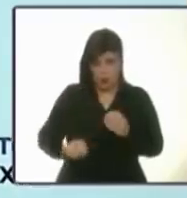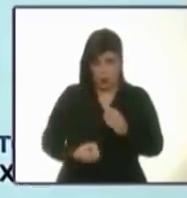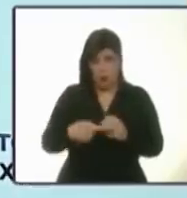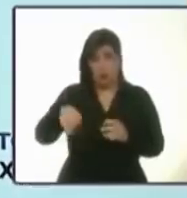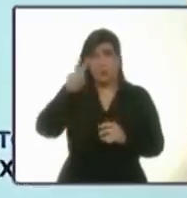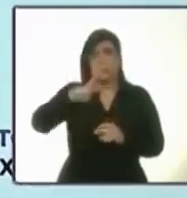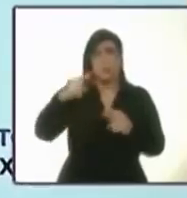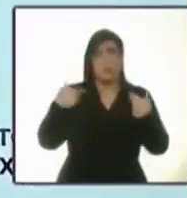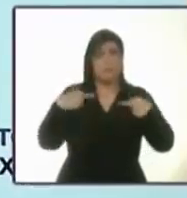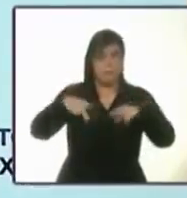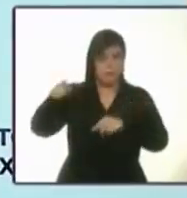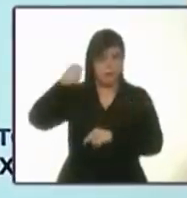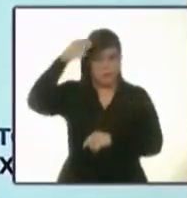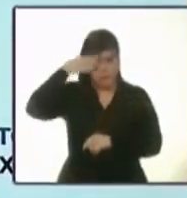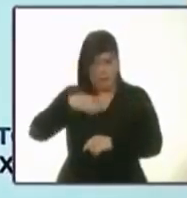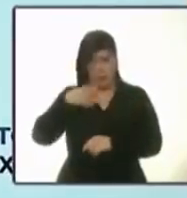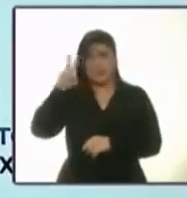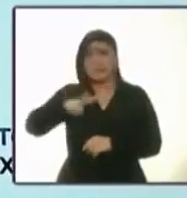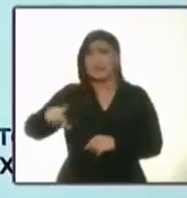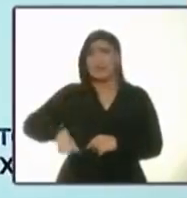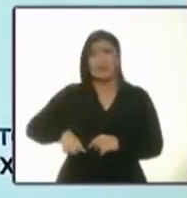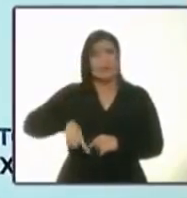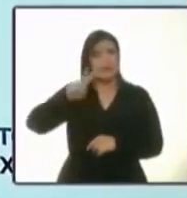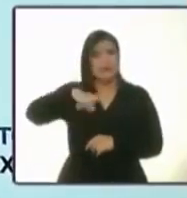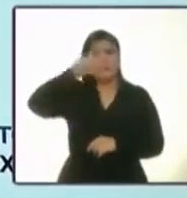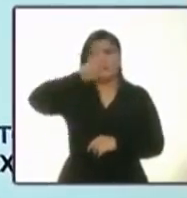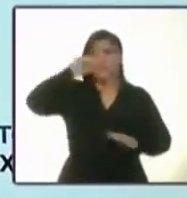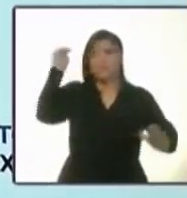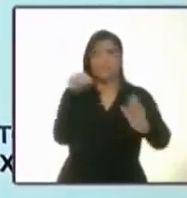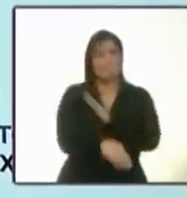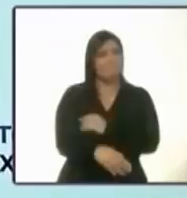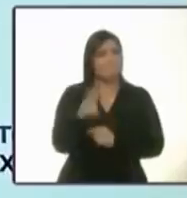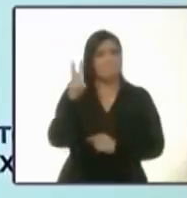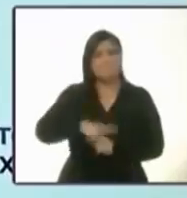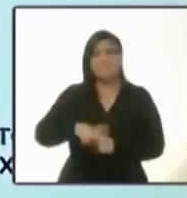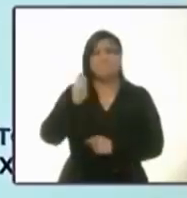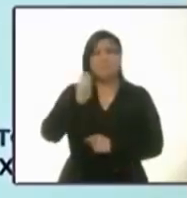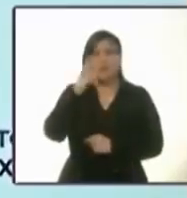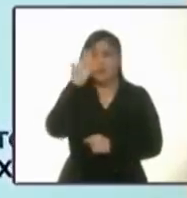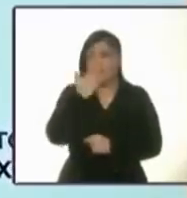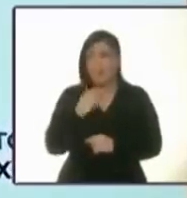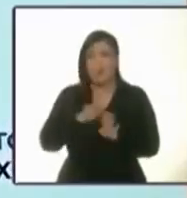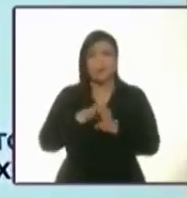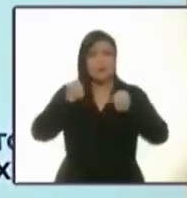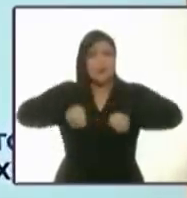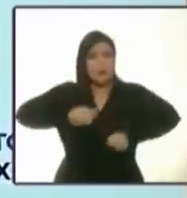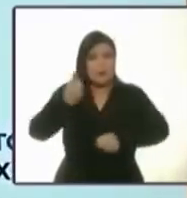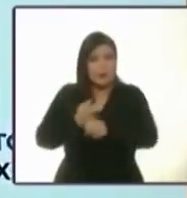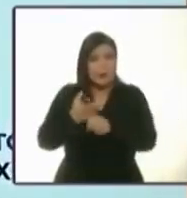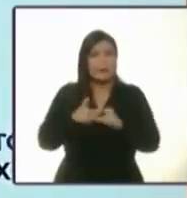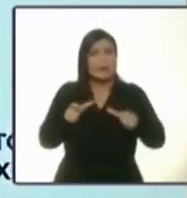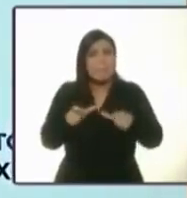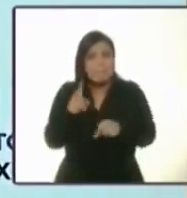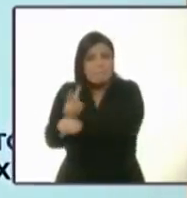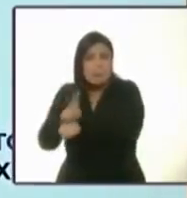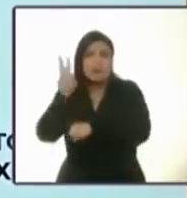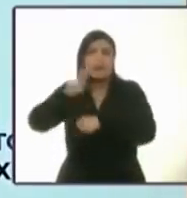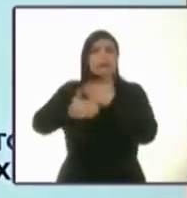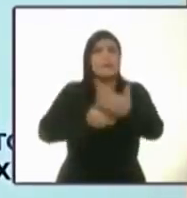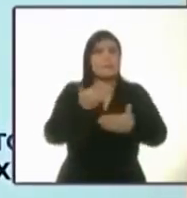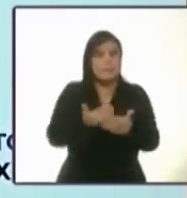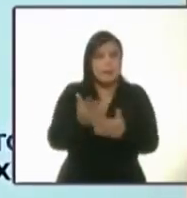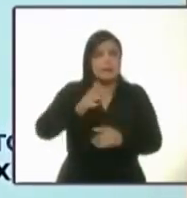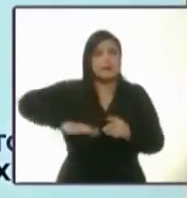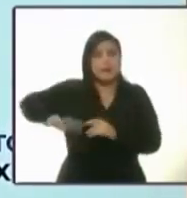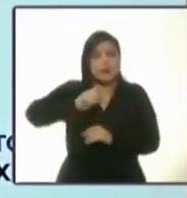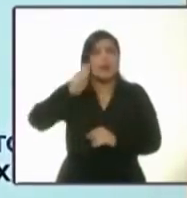representado aquí por Alejandra Barrales es un gobierno fallido. Nos falló en seguridad, nos falló en servicios públicos, nos falló